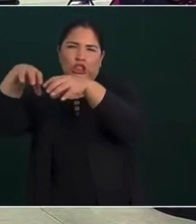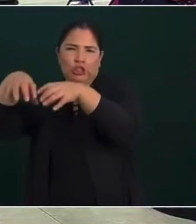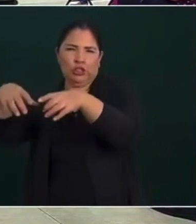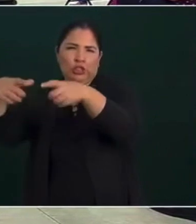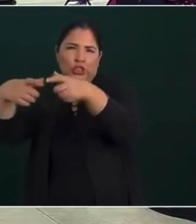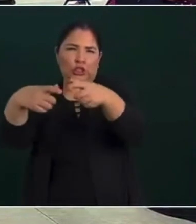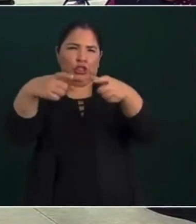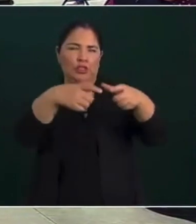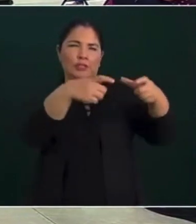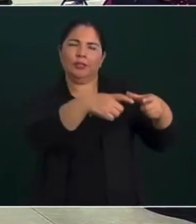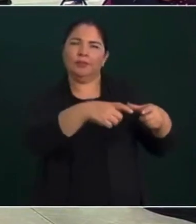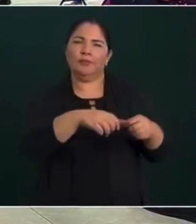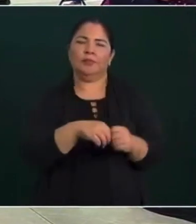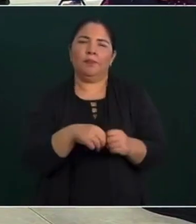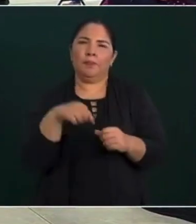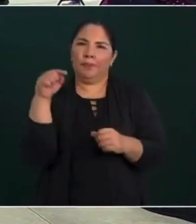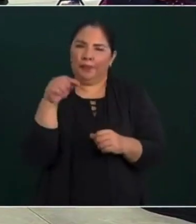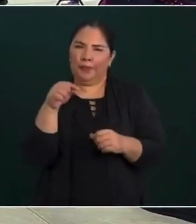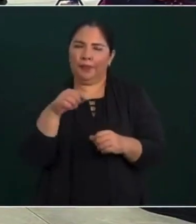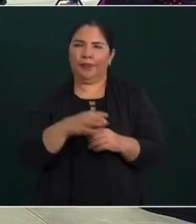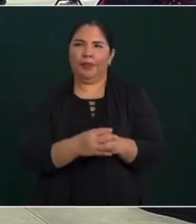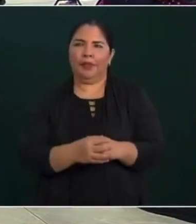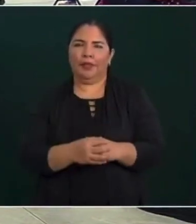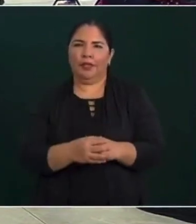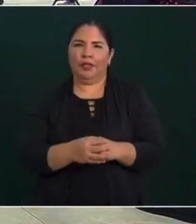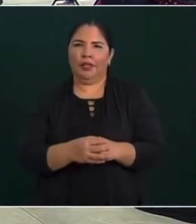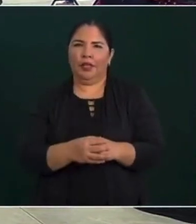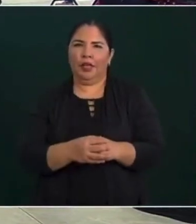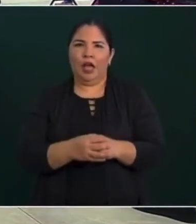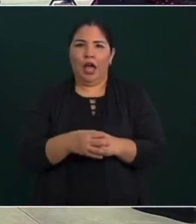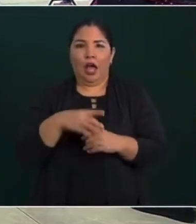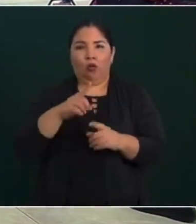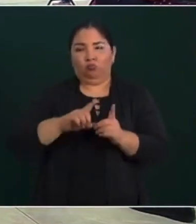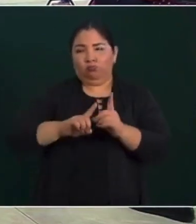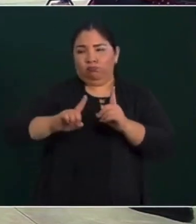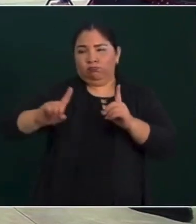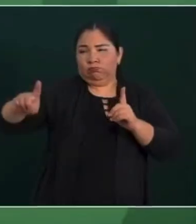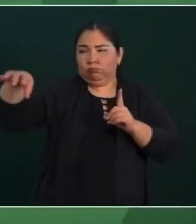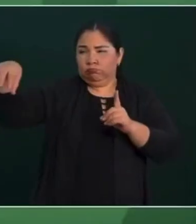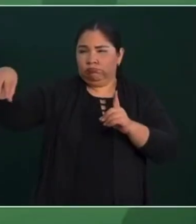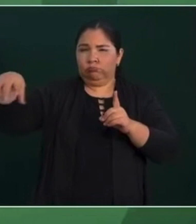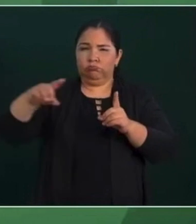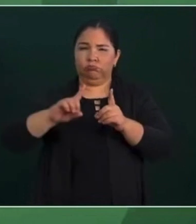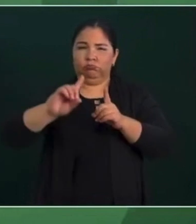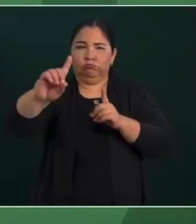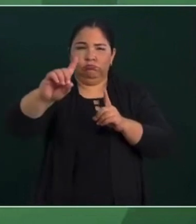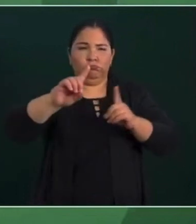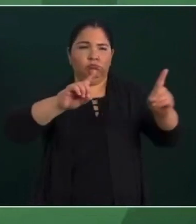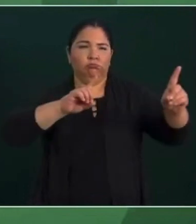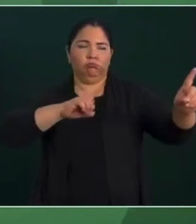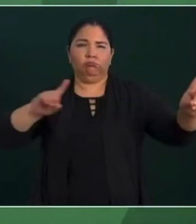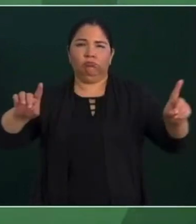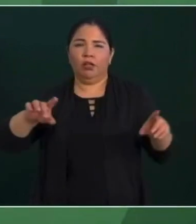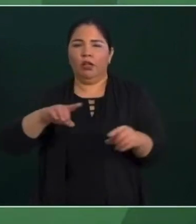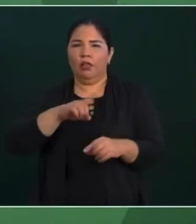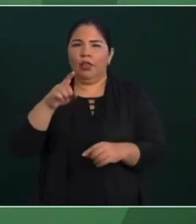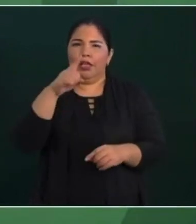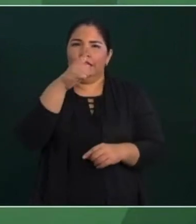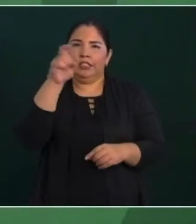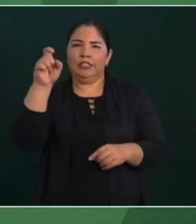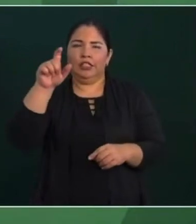y hay comunidades apartadas, tiene